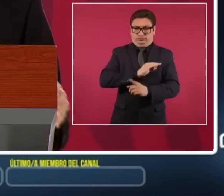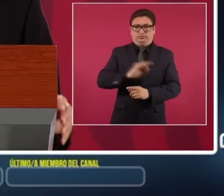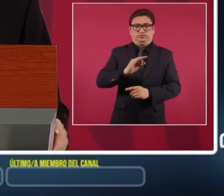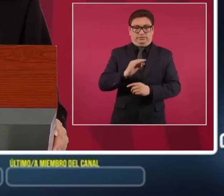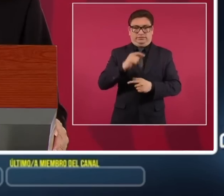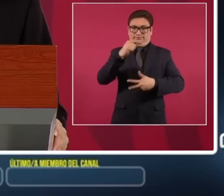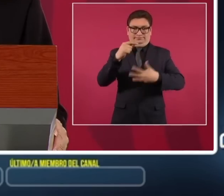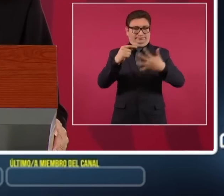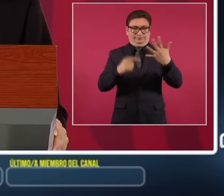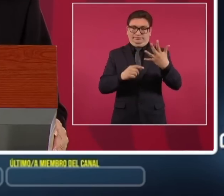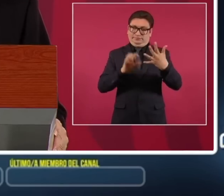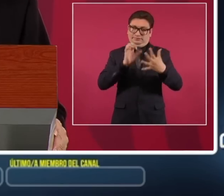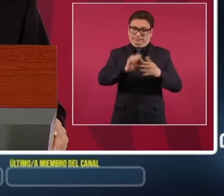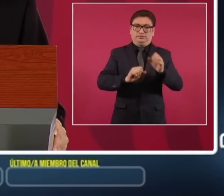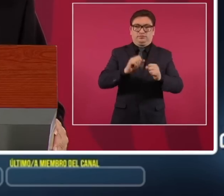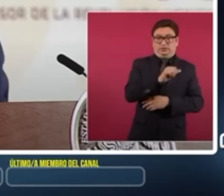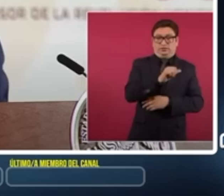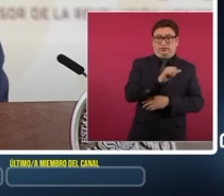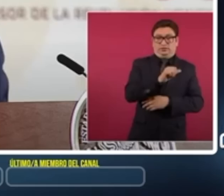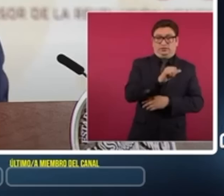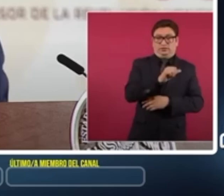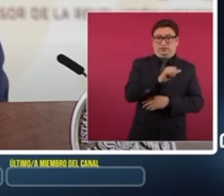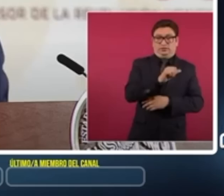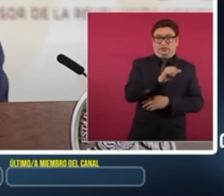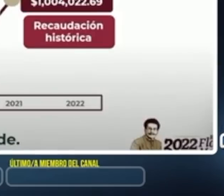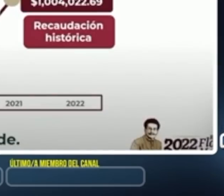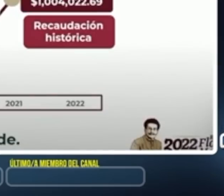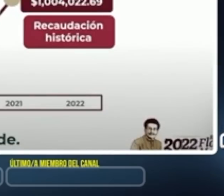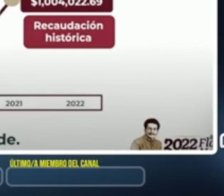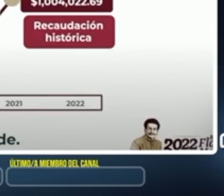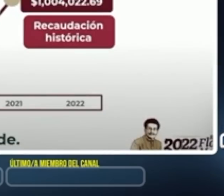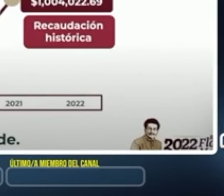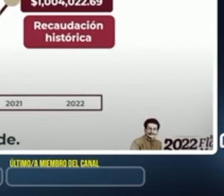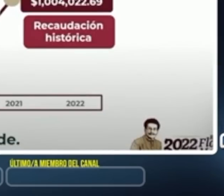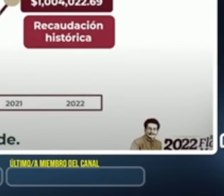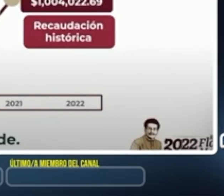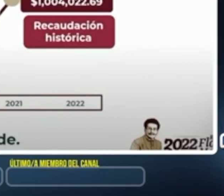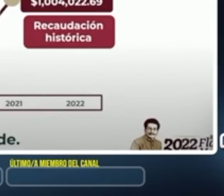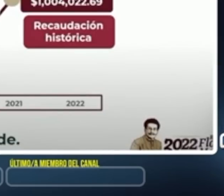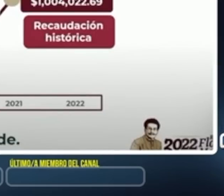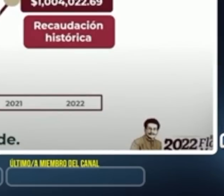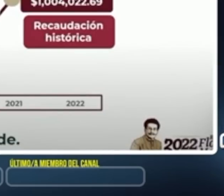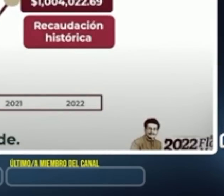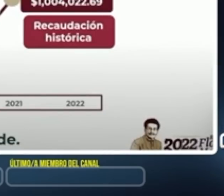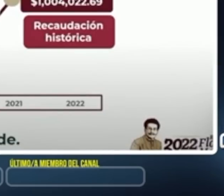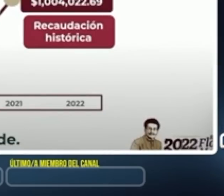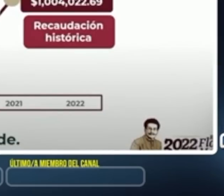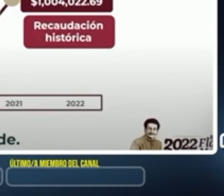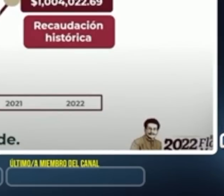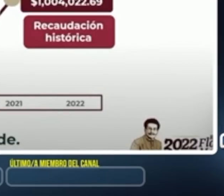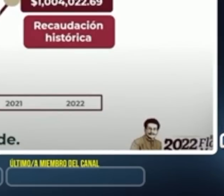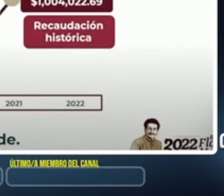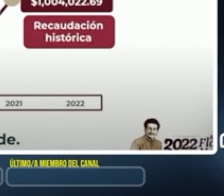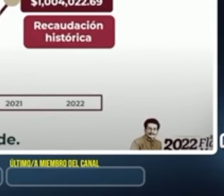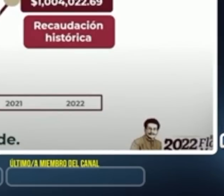logros en aduanas. Y bueno, pues aquí presentan, mi querida familia, esto es muy importante, un esquema